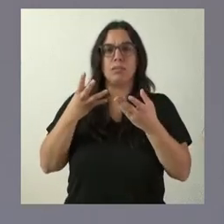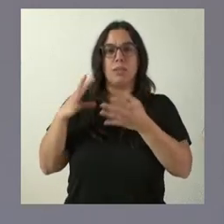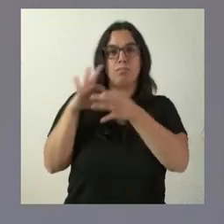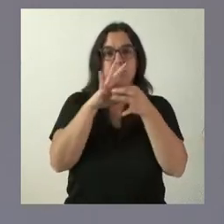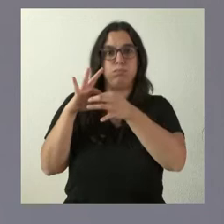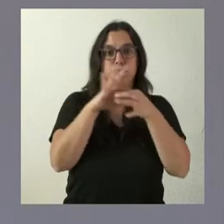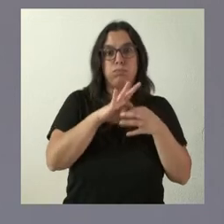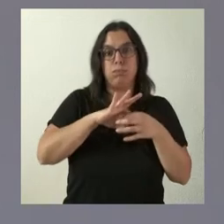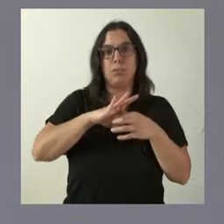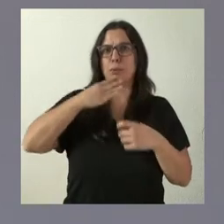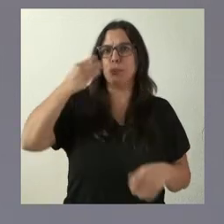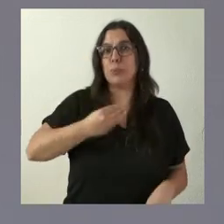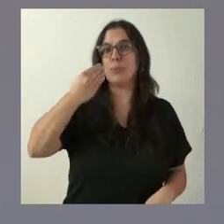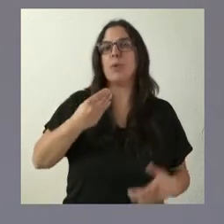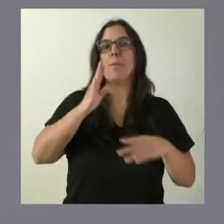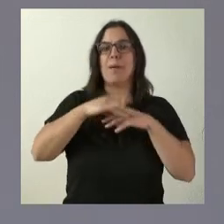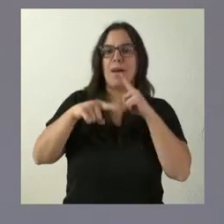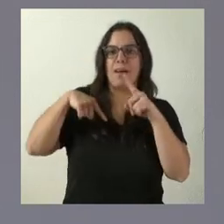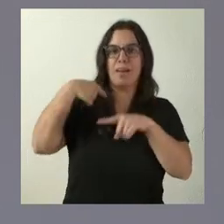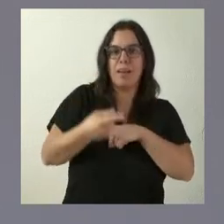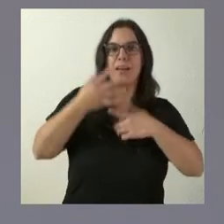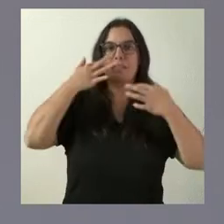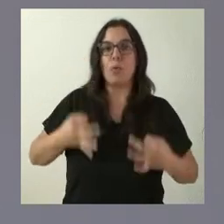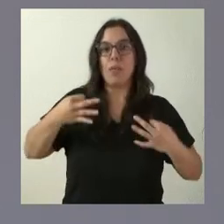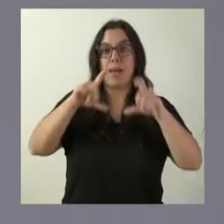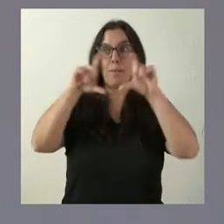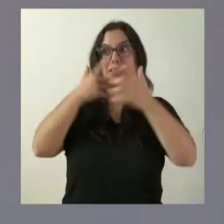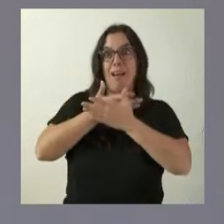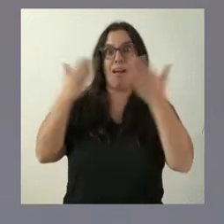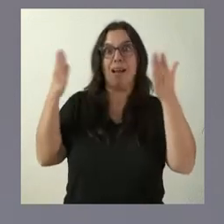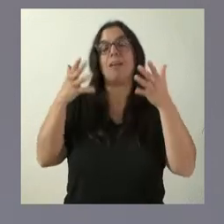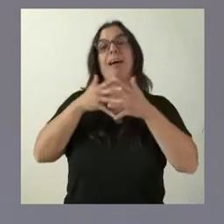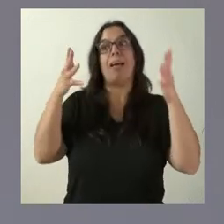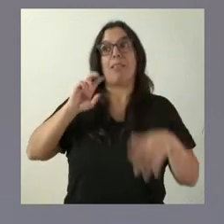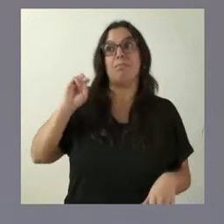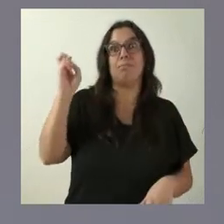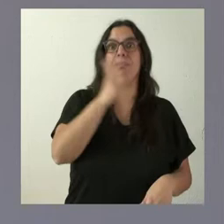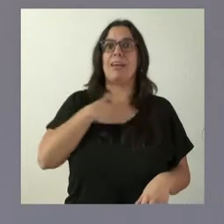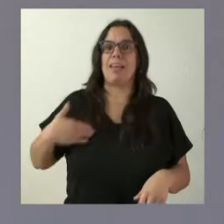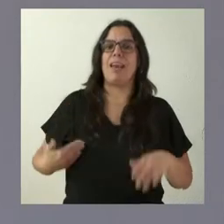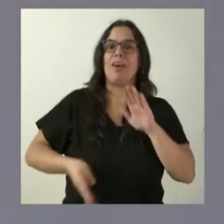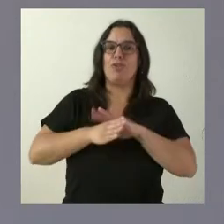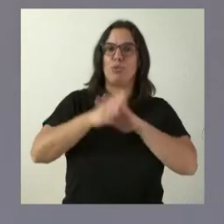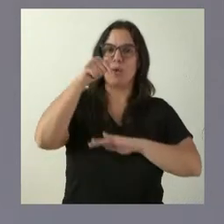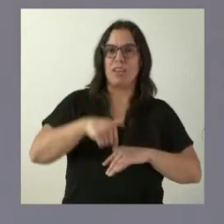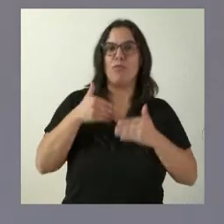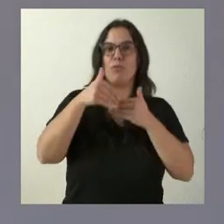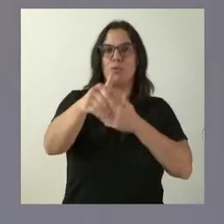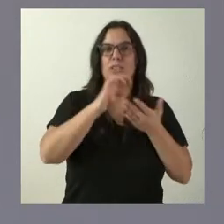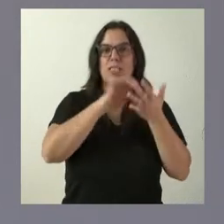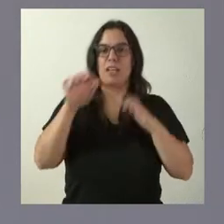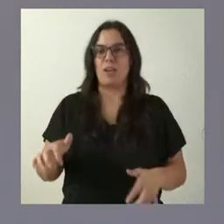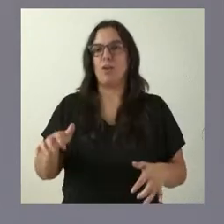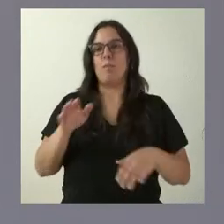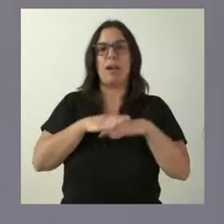y eso es lo que va a garantizar que las grandes empresas sigan queriendo tener futuro en nuestra comunidad autónoma desde el punto de